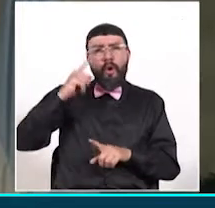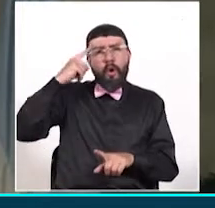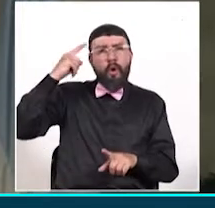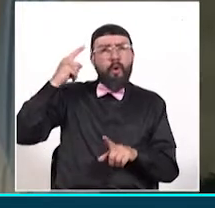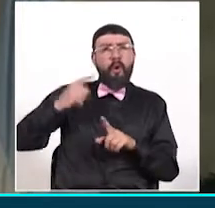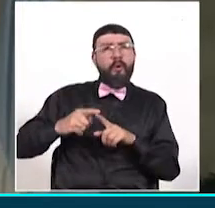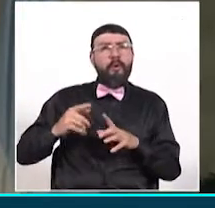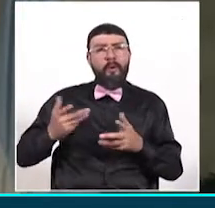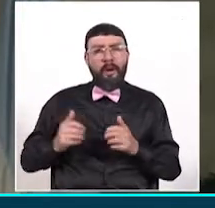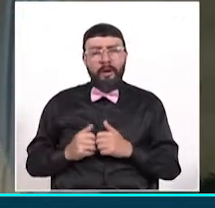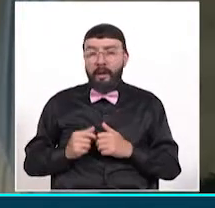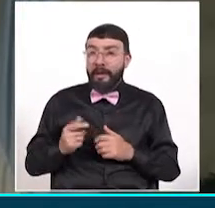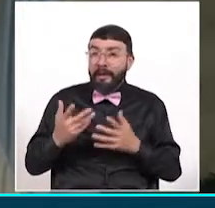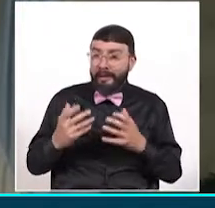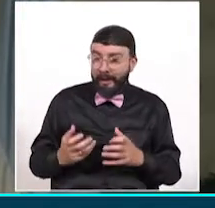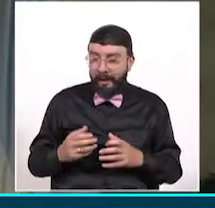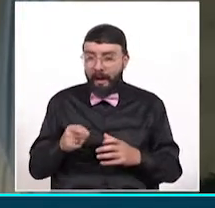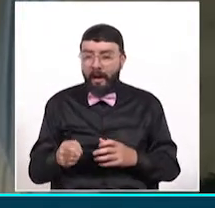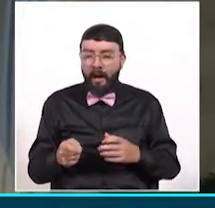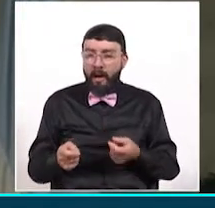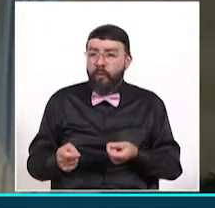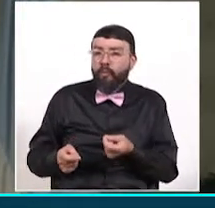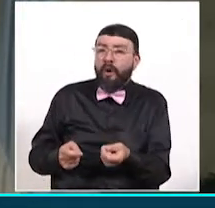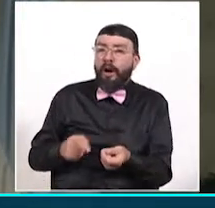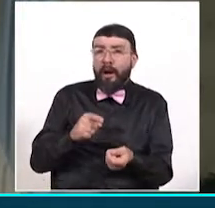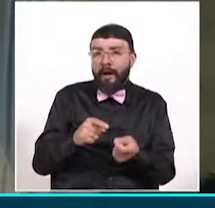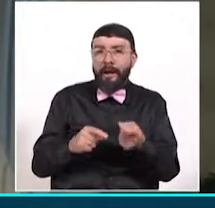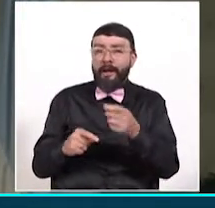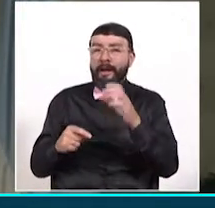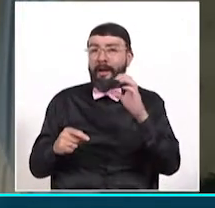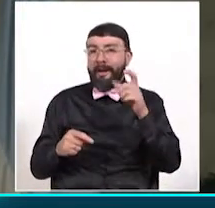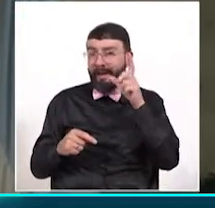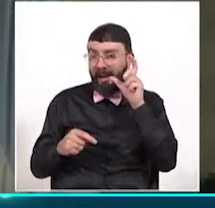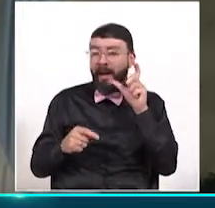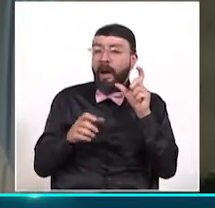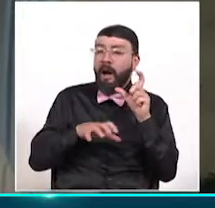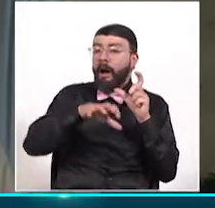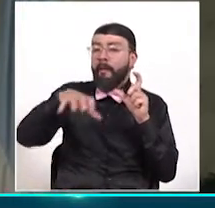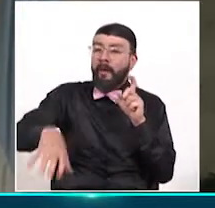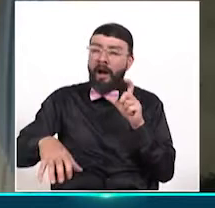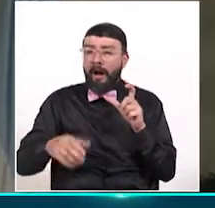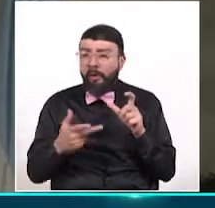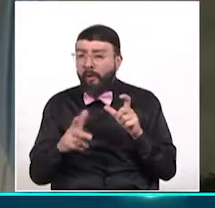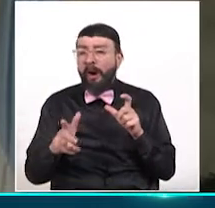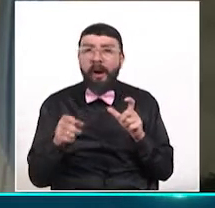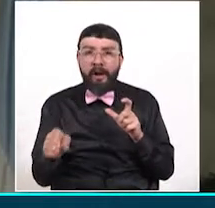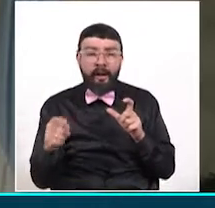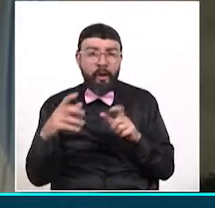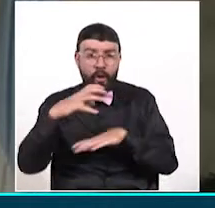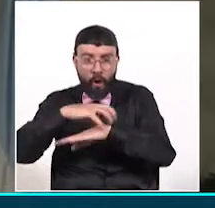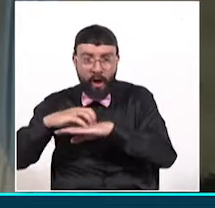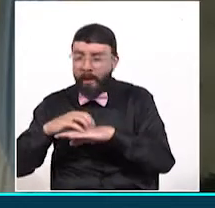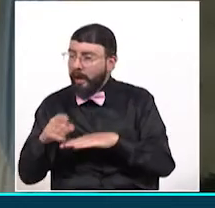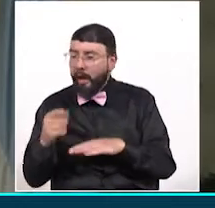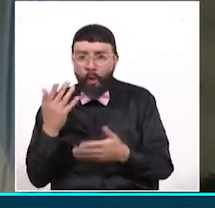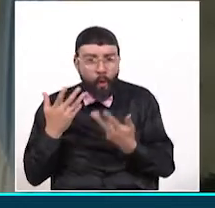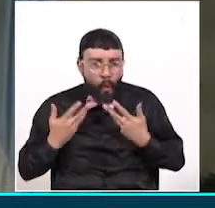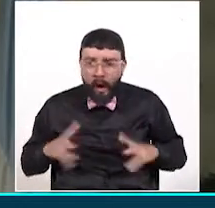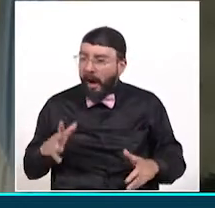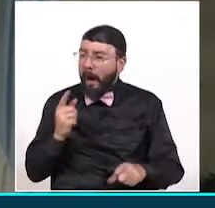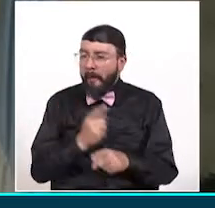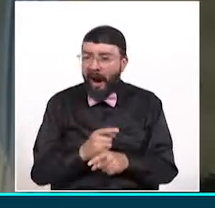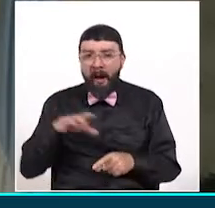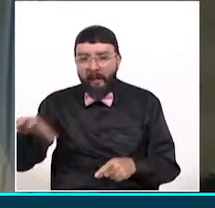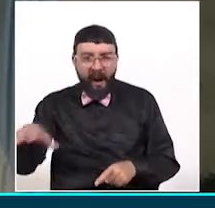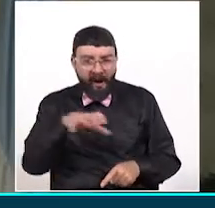blindar la frontera que se tiene entre los dos departamentos para que cualquier hecho que se presente podamos reaccionar